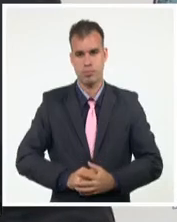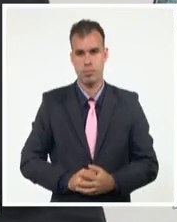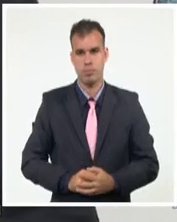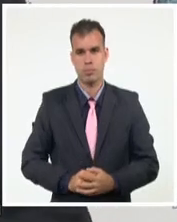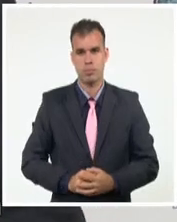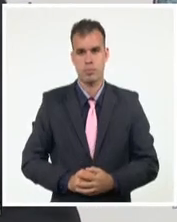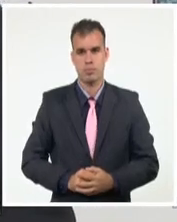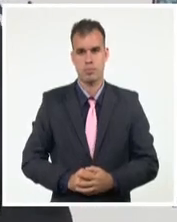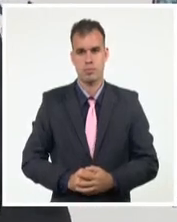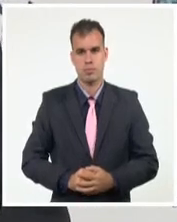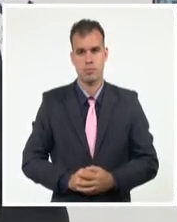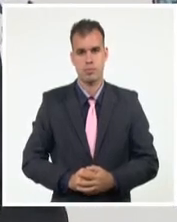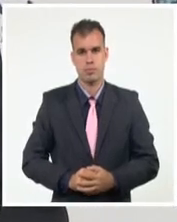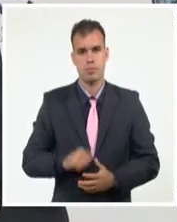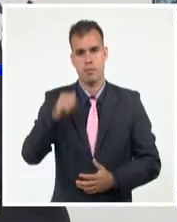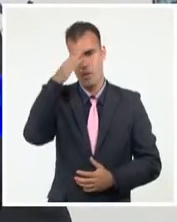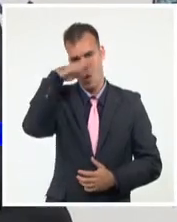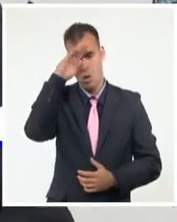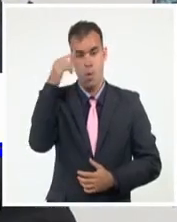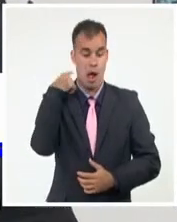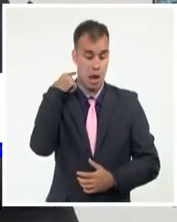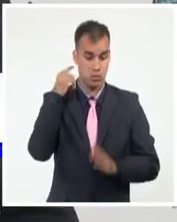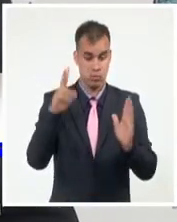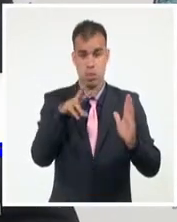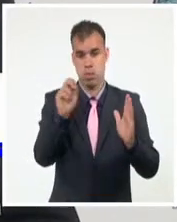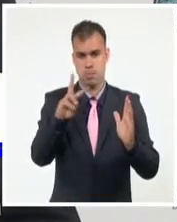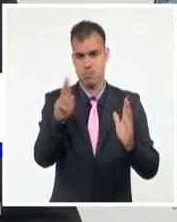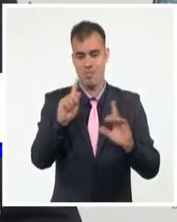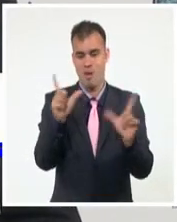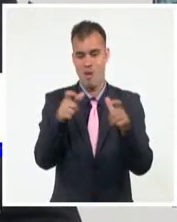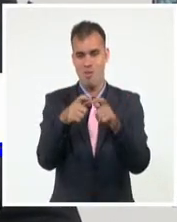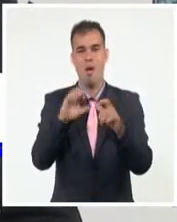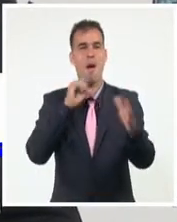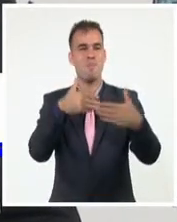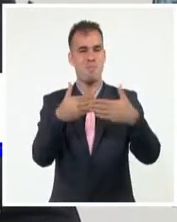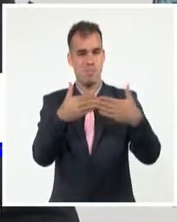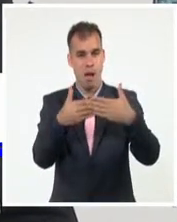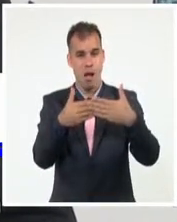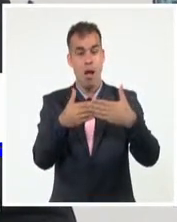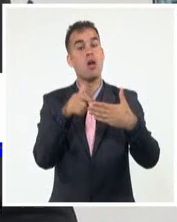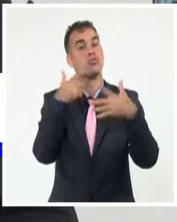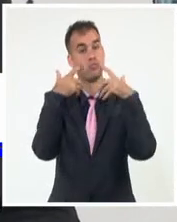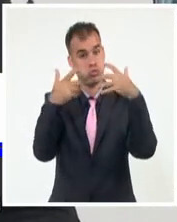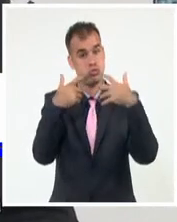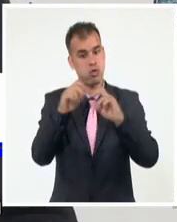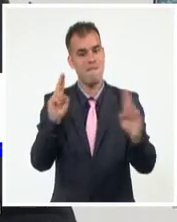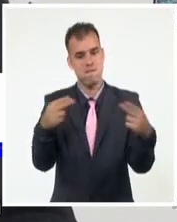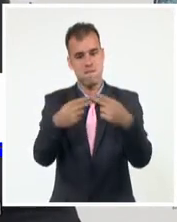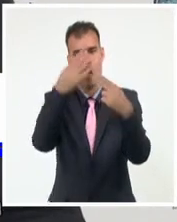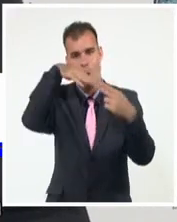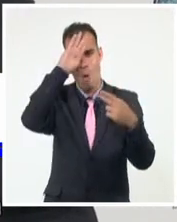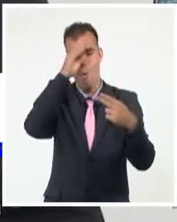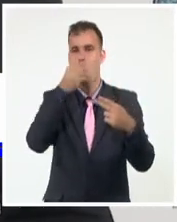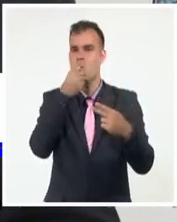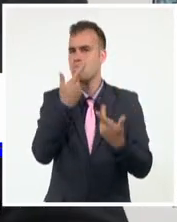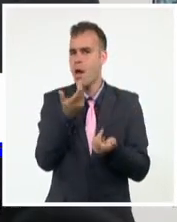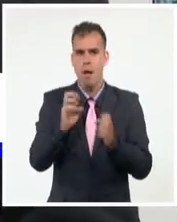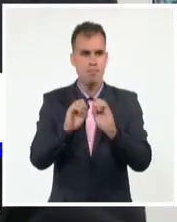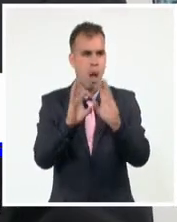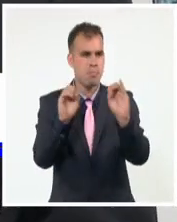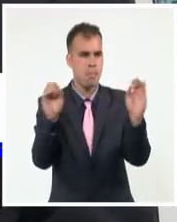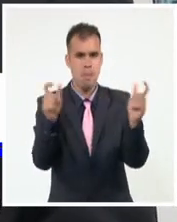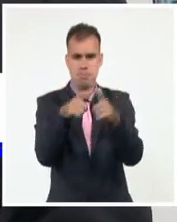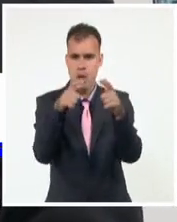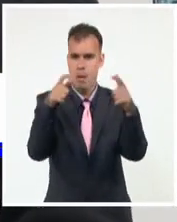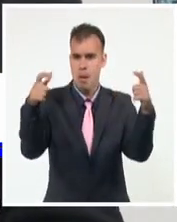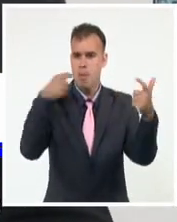empresarial Cuba 2021 constituye el evento más importante del año para el país en la promoción del